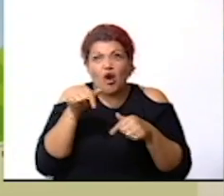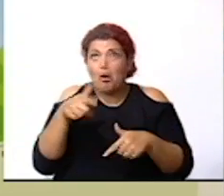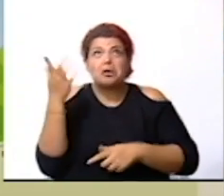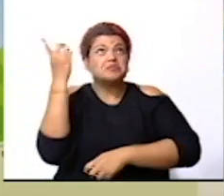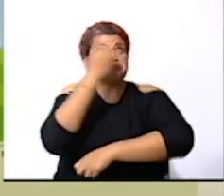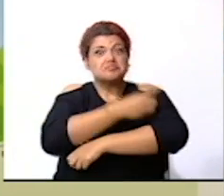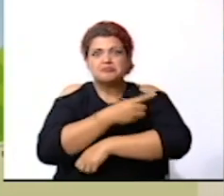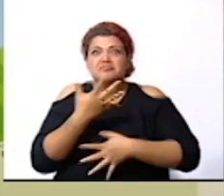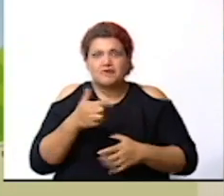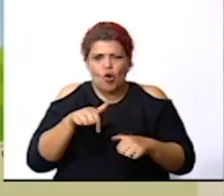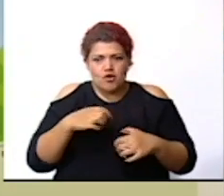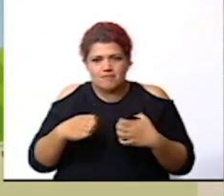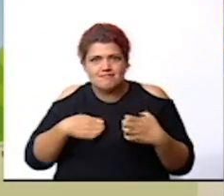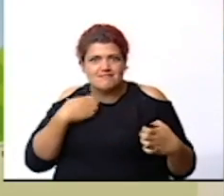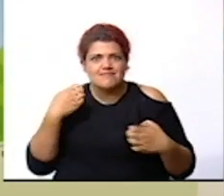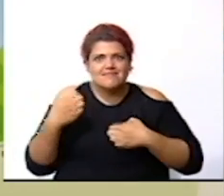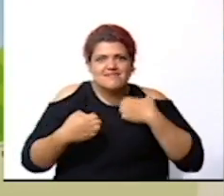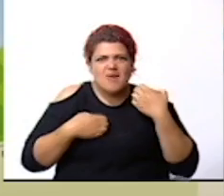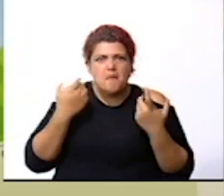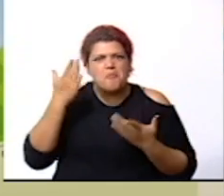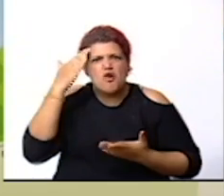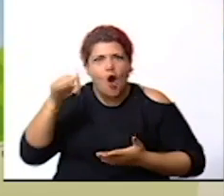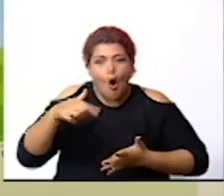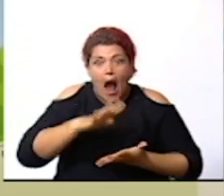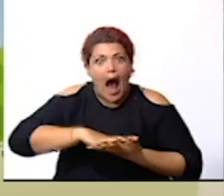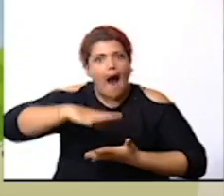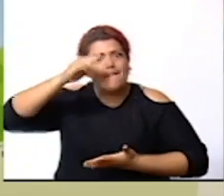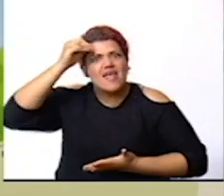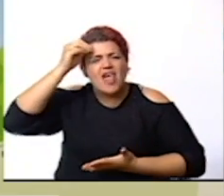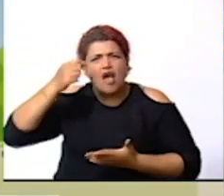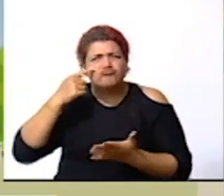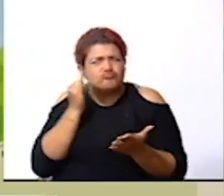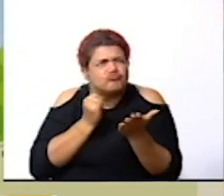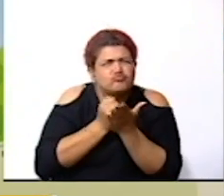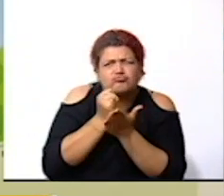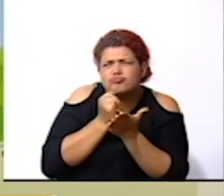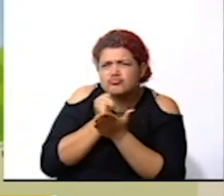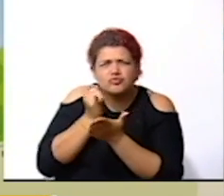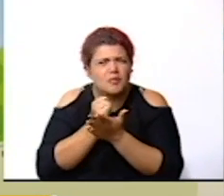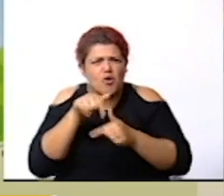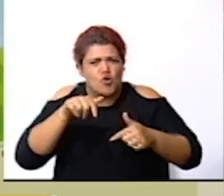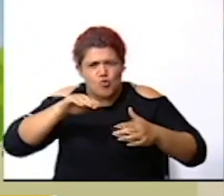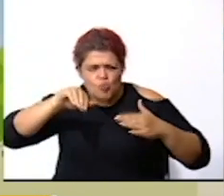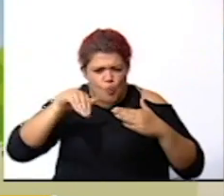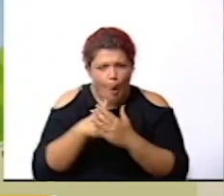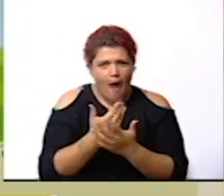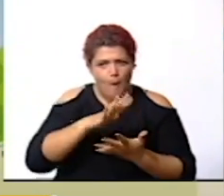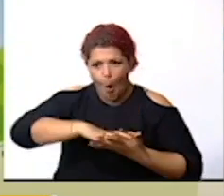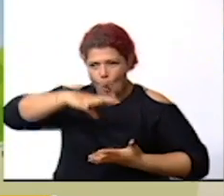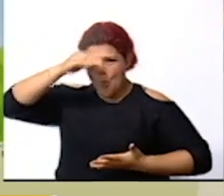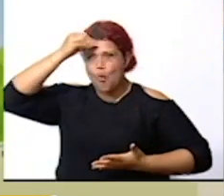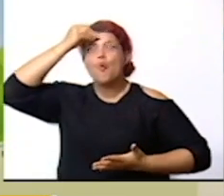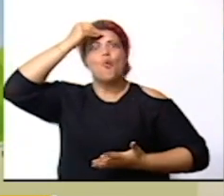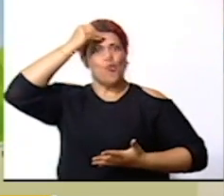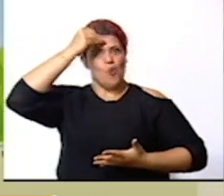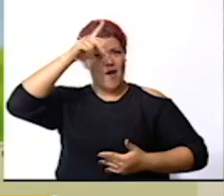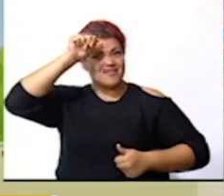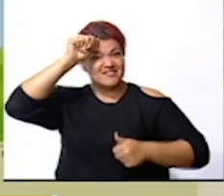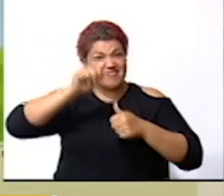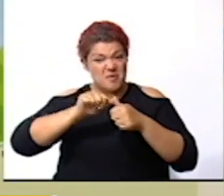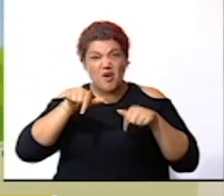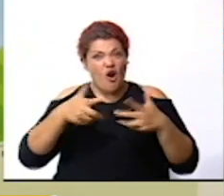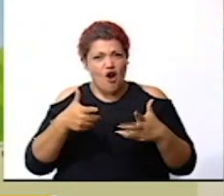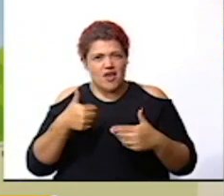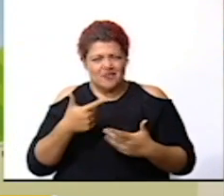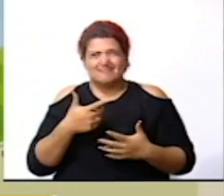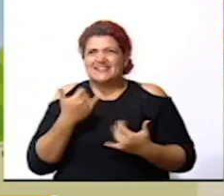muy emocionante porque vamos a aprender vamos a explorar vamos a adquirir nuevos conocimientos y recordemos estamos con el